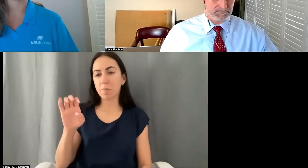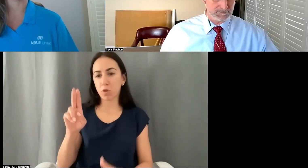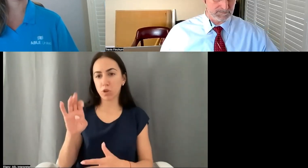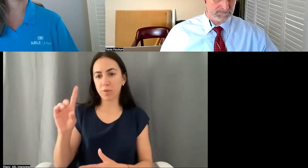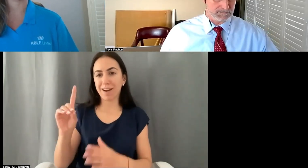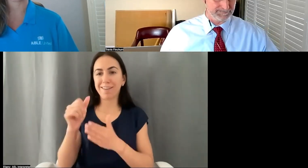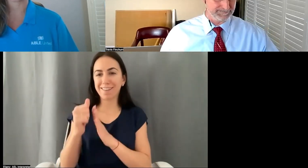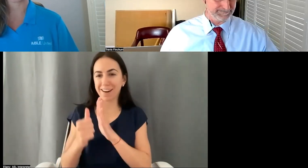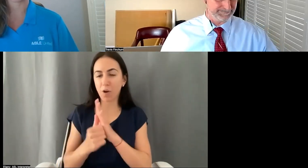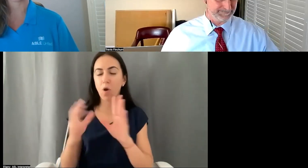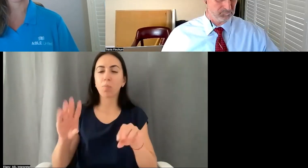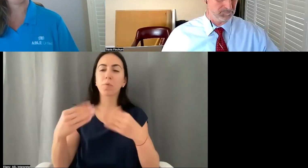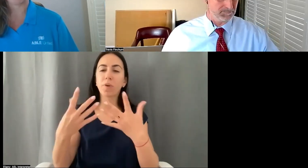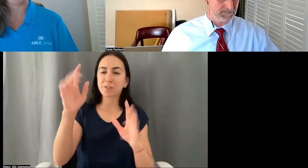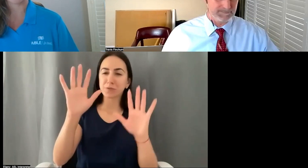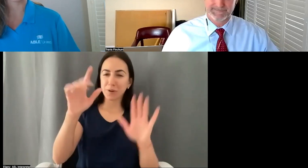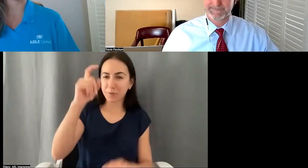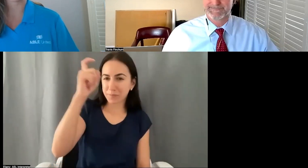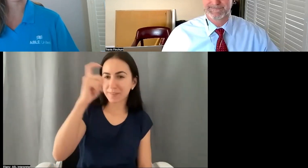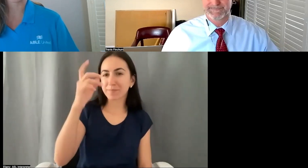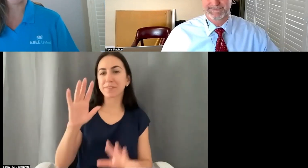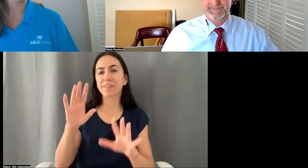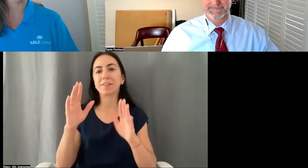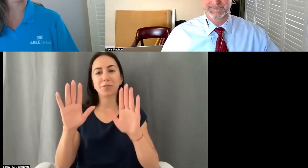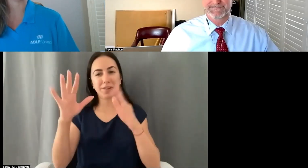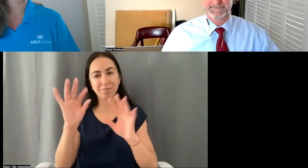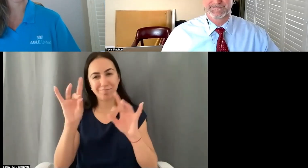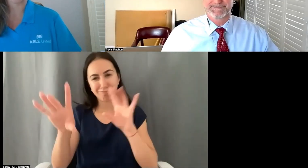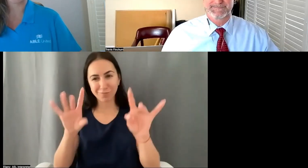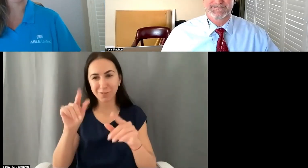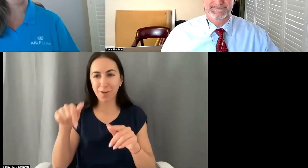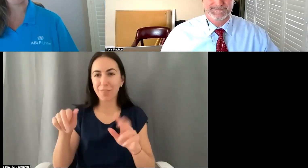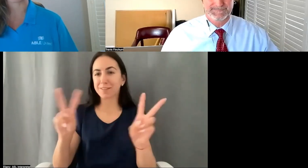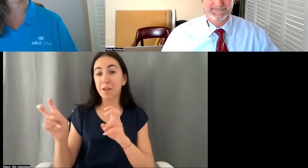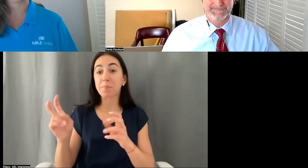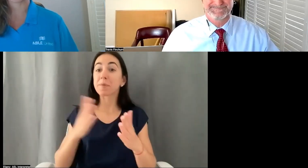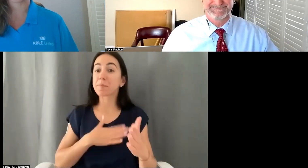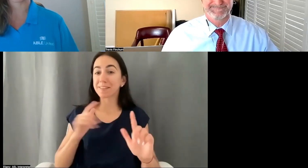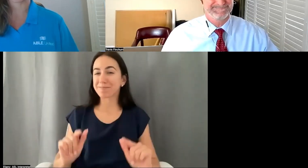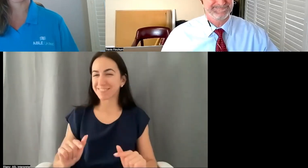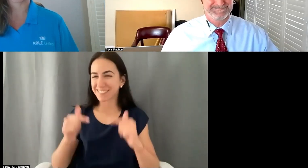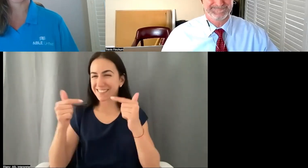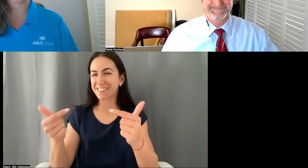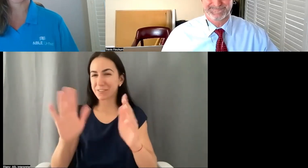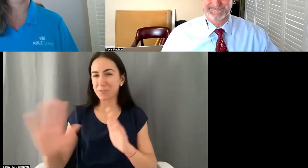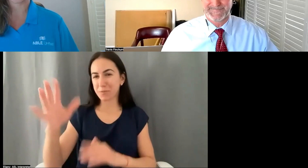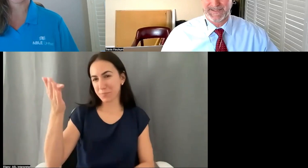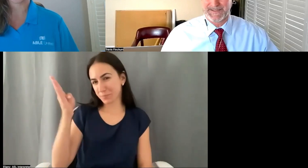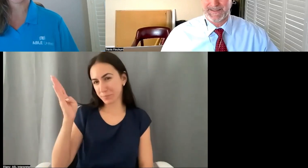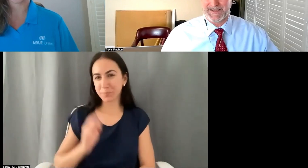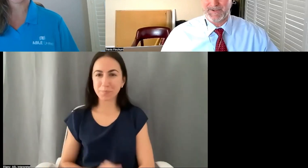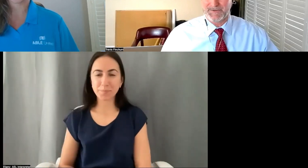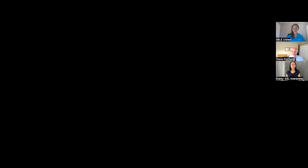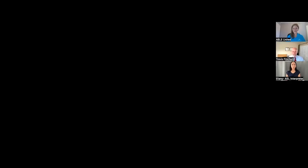la cuenta de su hija y también provee muchos conocimientos acerca de este tema. Bienvenido, Travis. Y por favor, puedes comenzar con tu